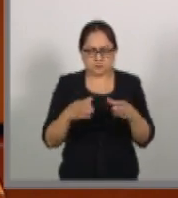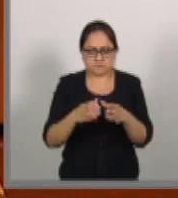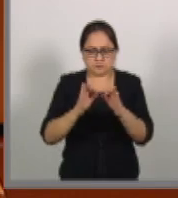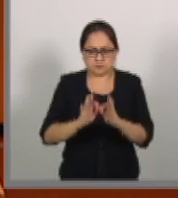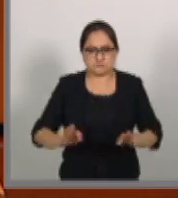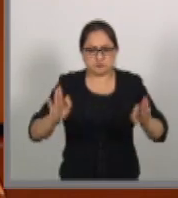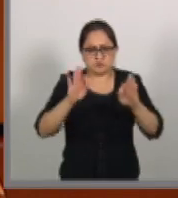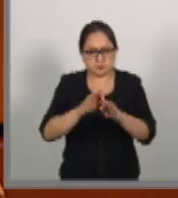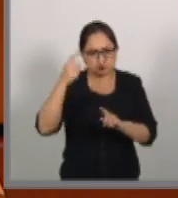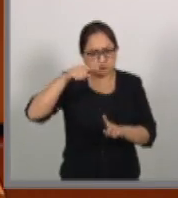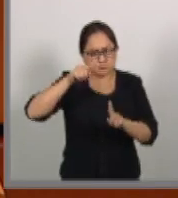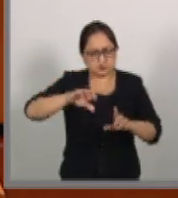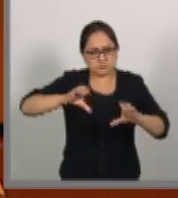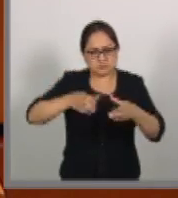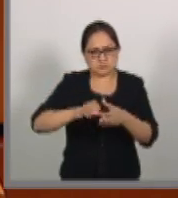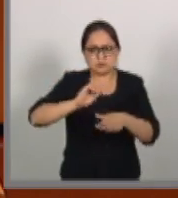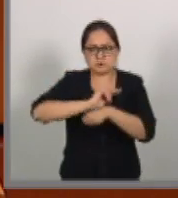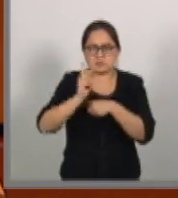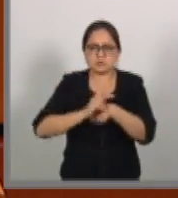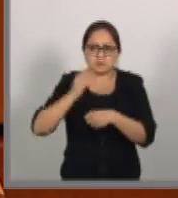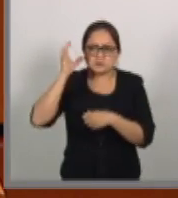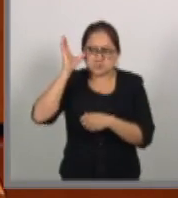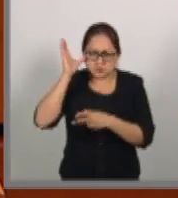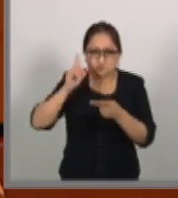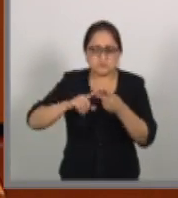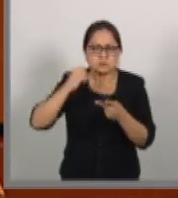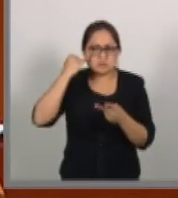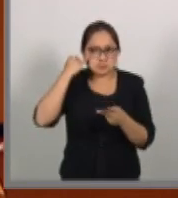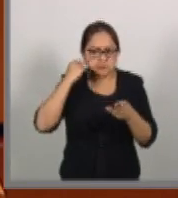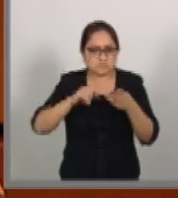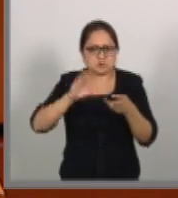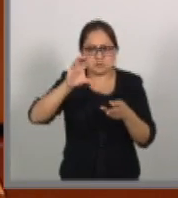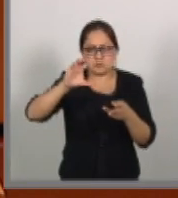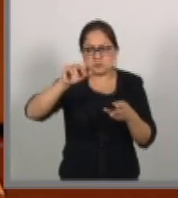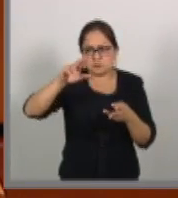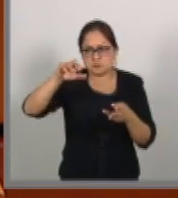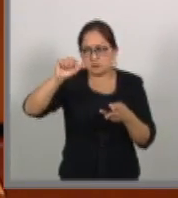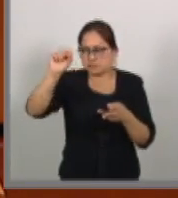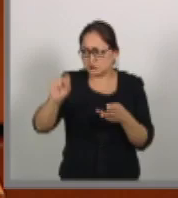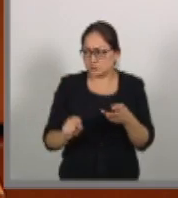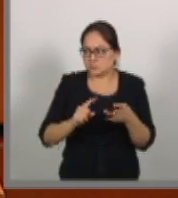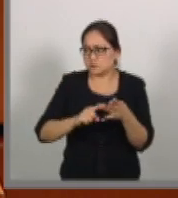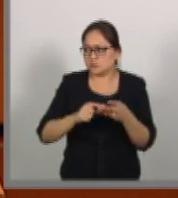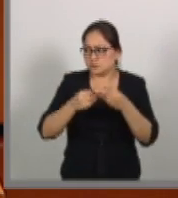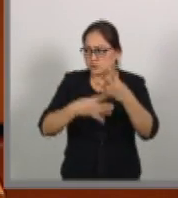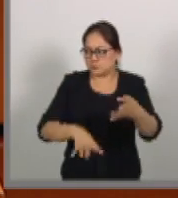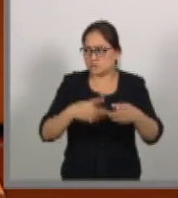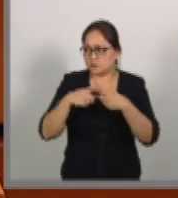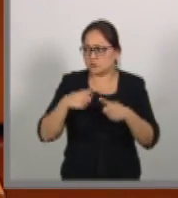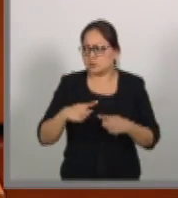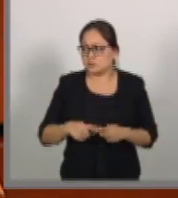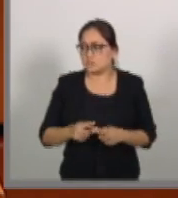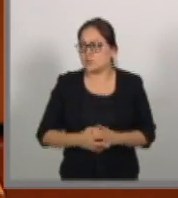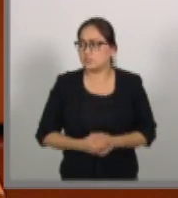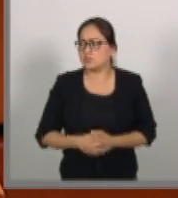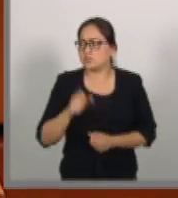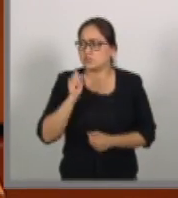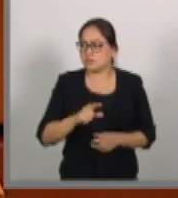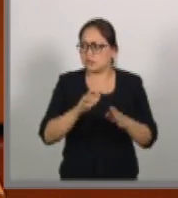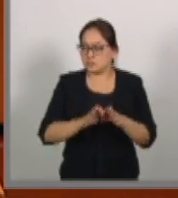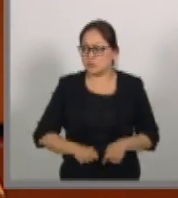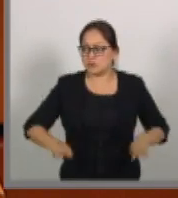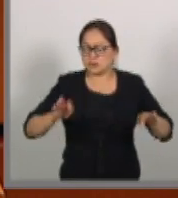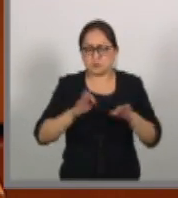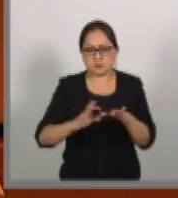tales como China, Japón, Corea del Sur, etc. Es necesario ahondar en